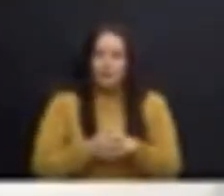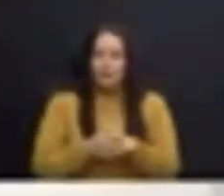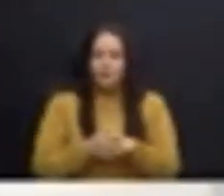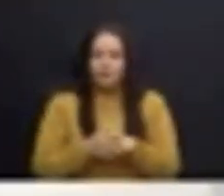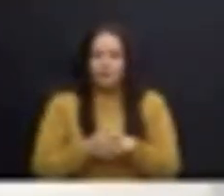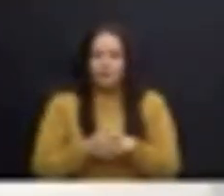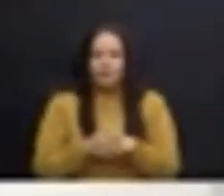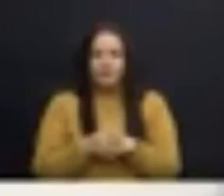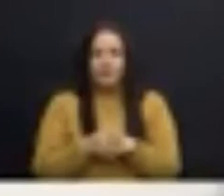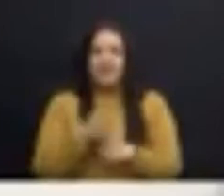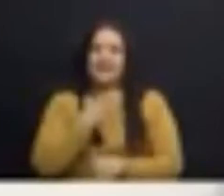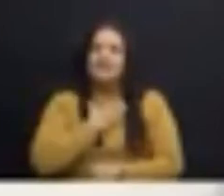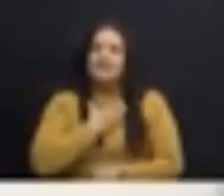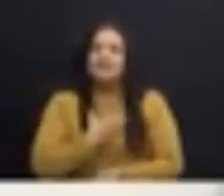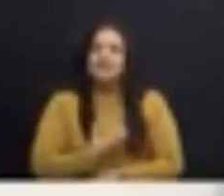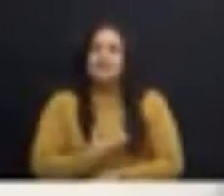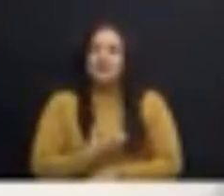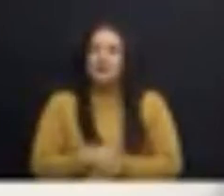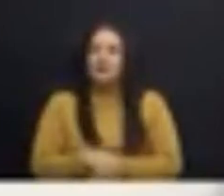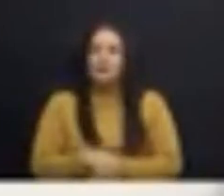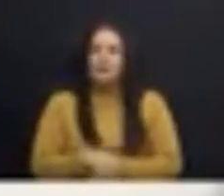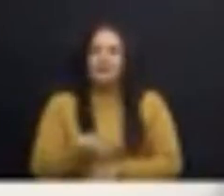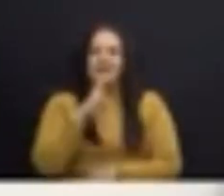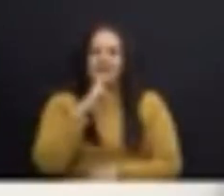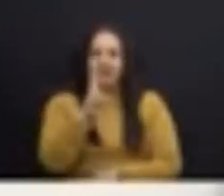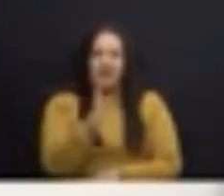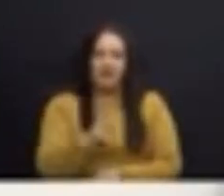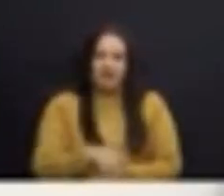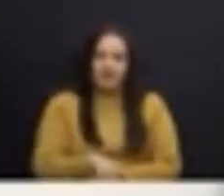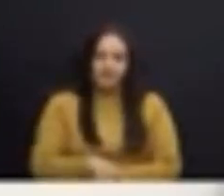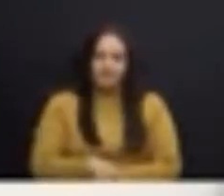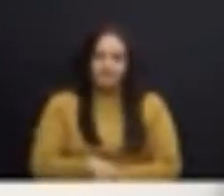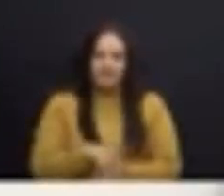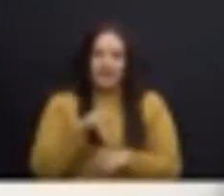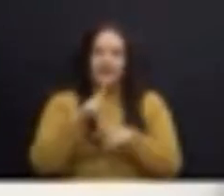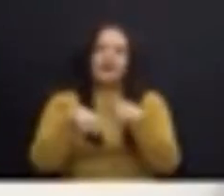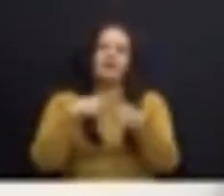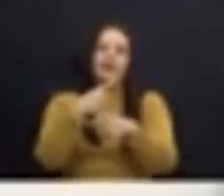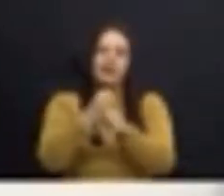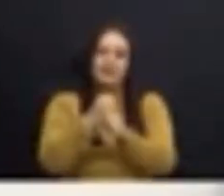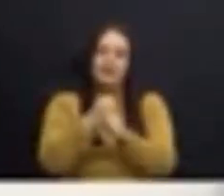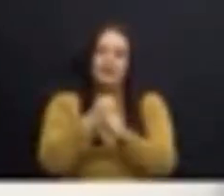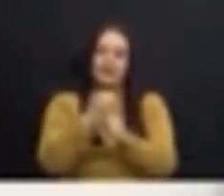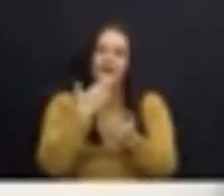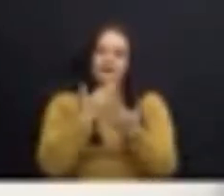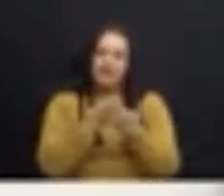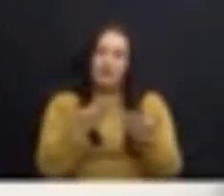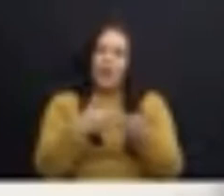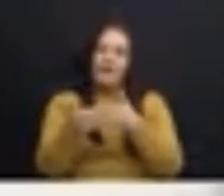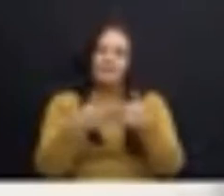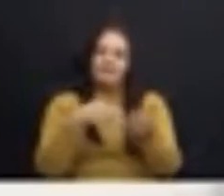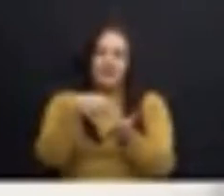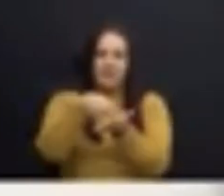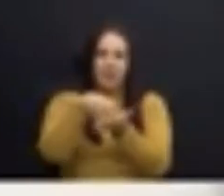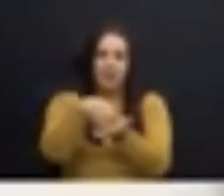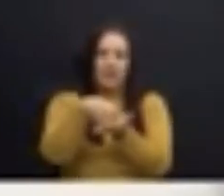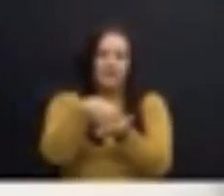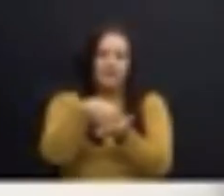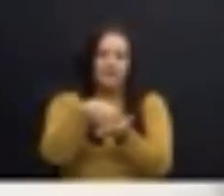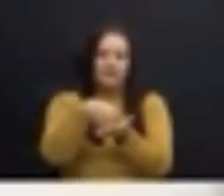le deseo de verdad que sea efectivo a pesar de las dudas. Y finalmente,